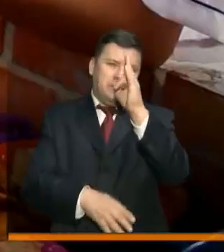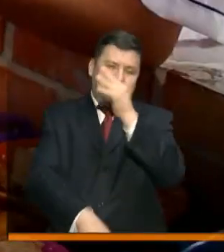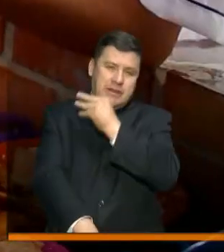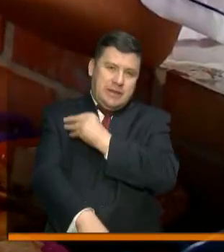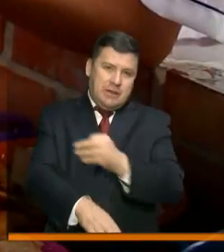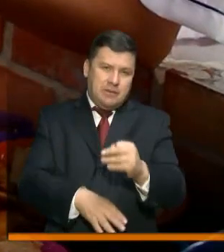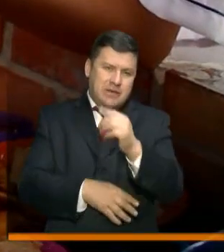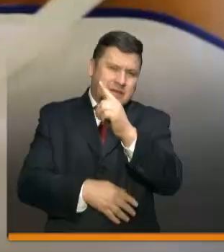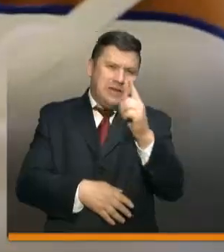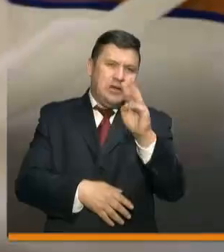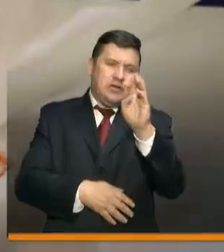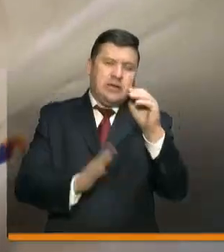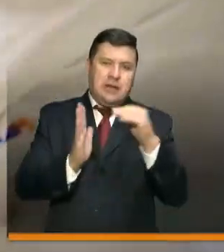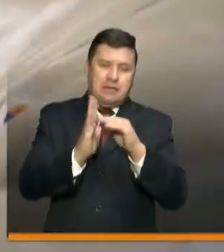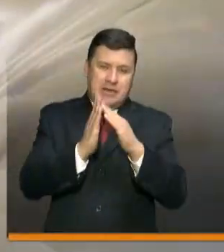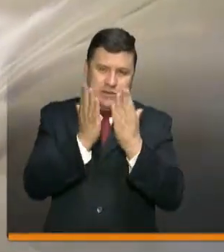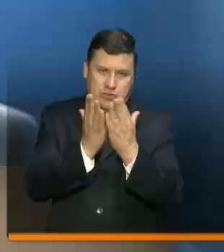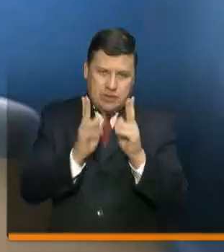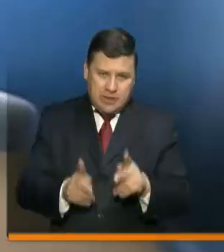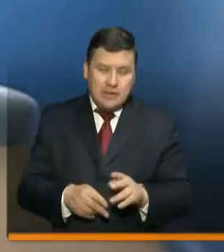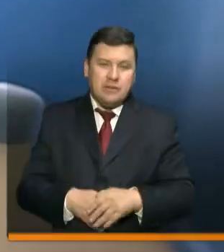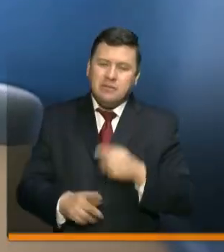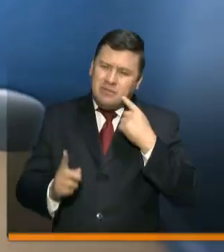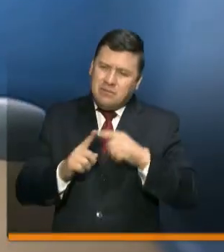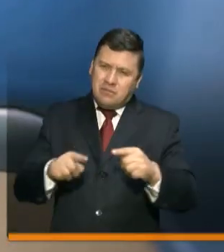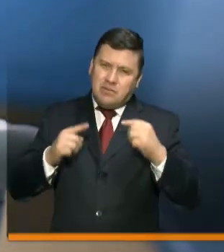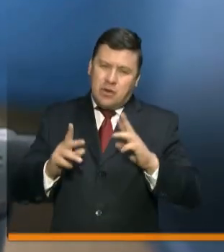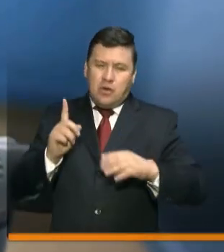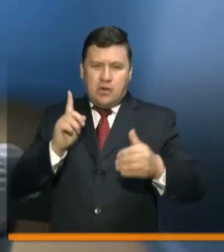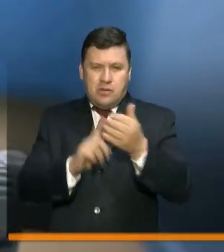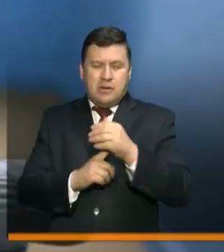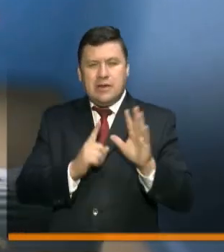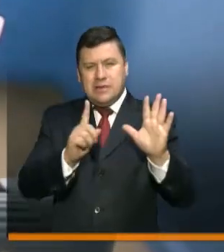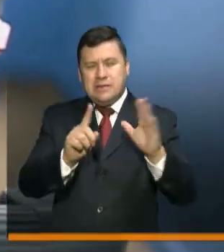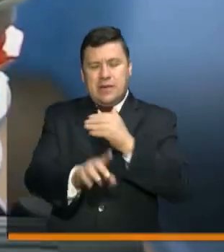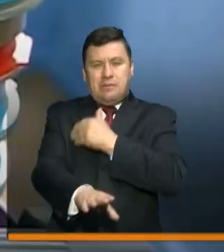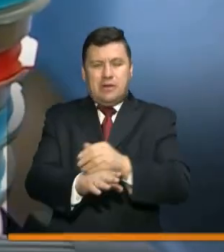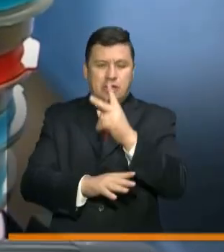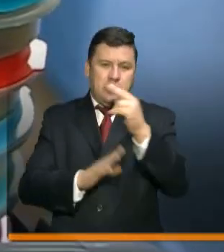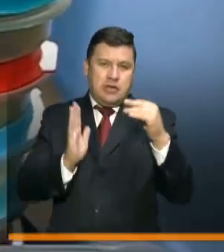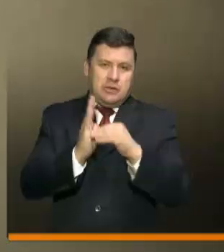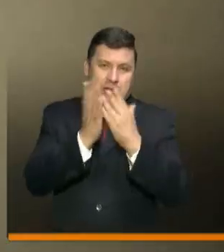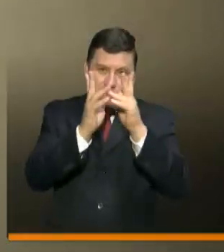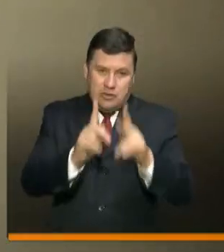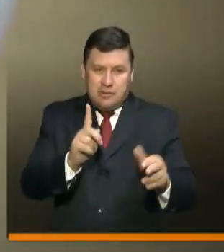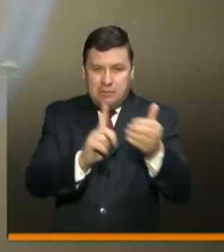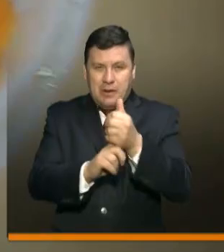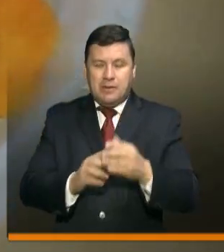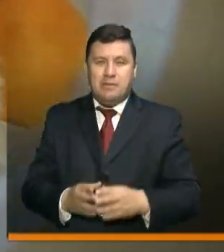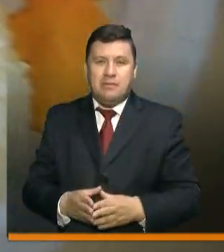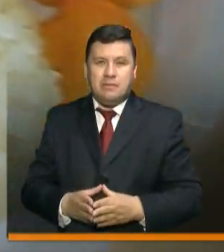3.180.000 estudiantes. La meta es alcanzar los 6.200.000 estudiantes.